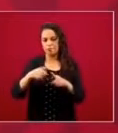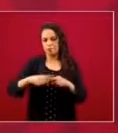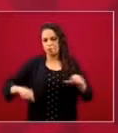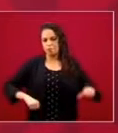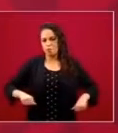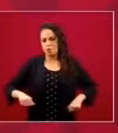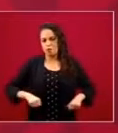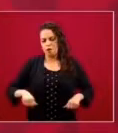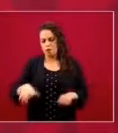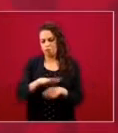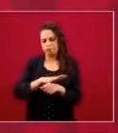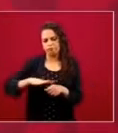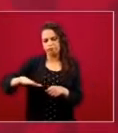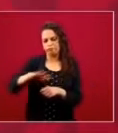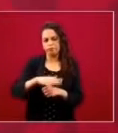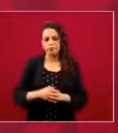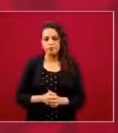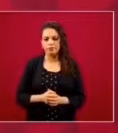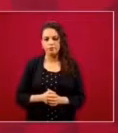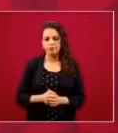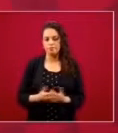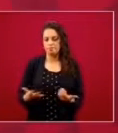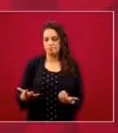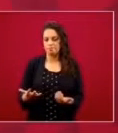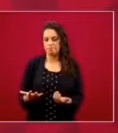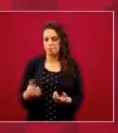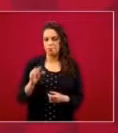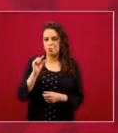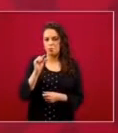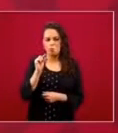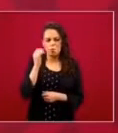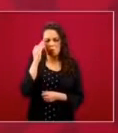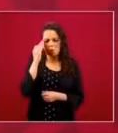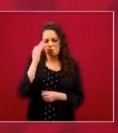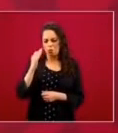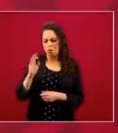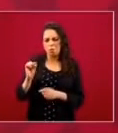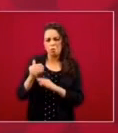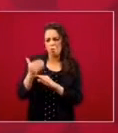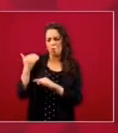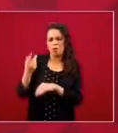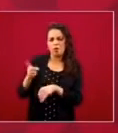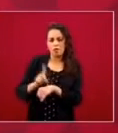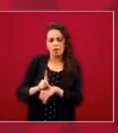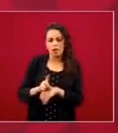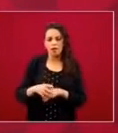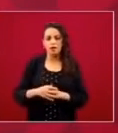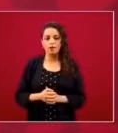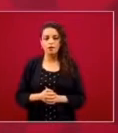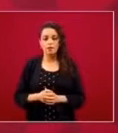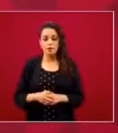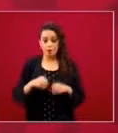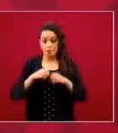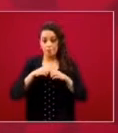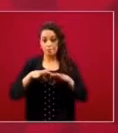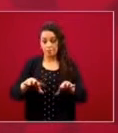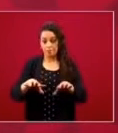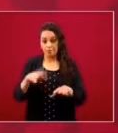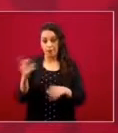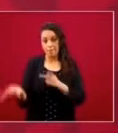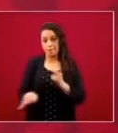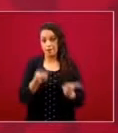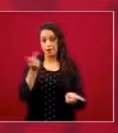Poco después, hace unos días, salió una encuesta de